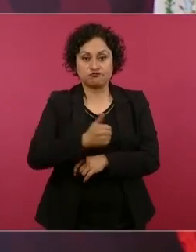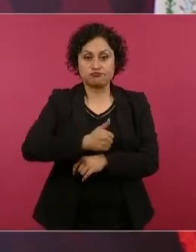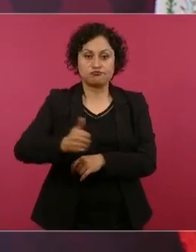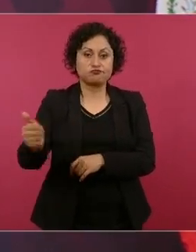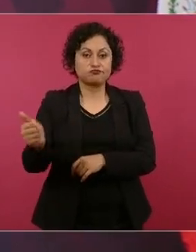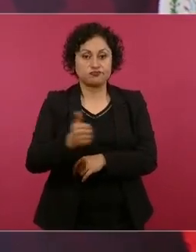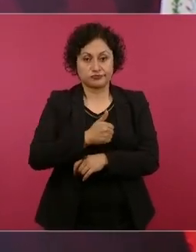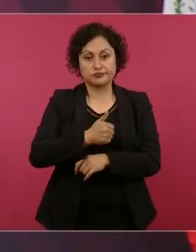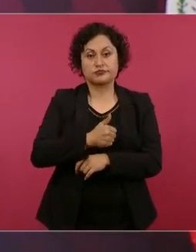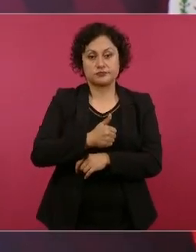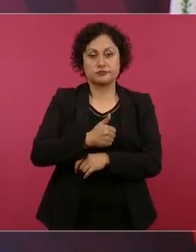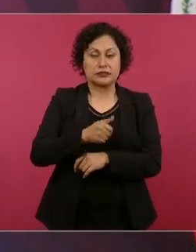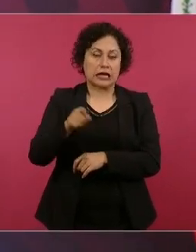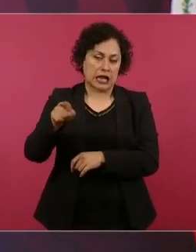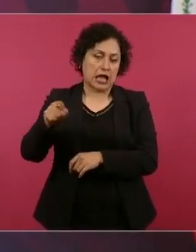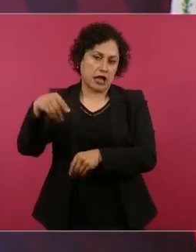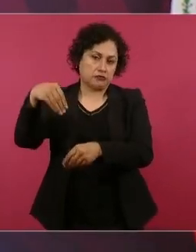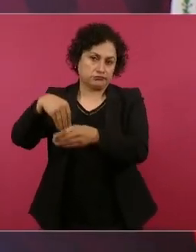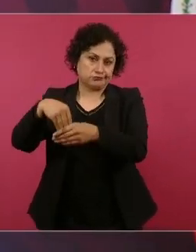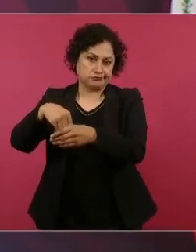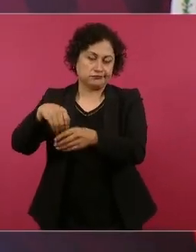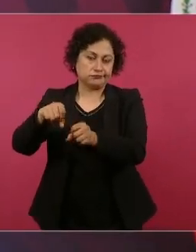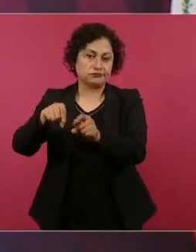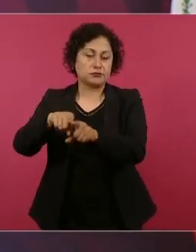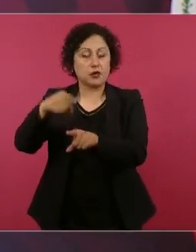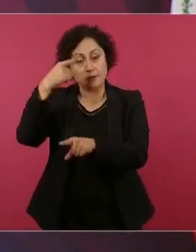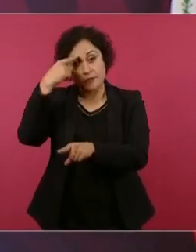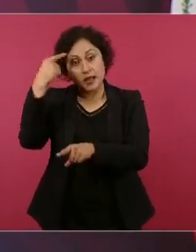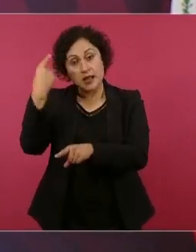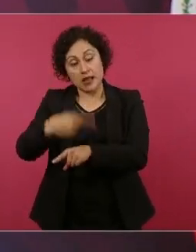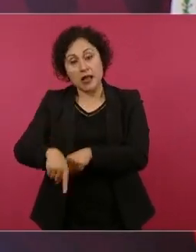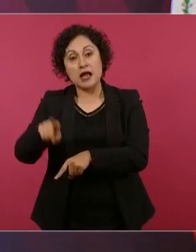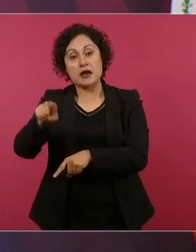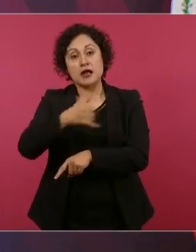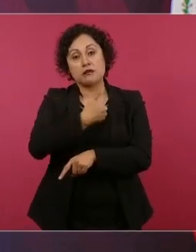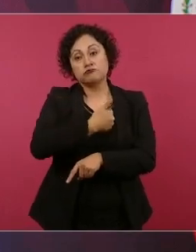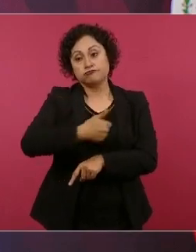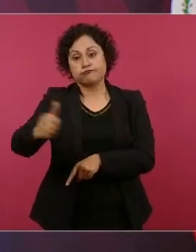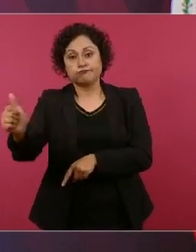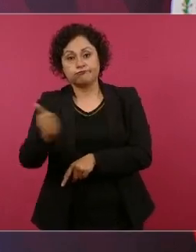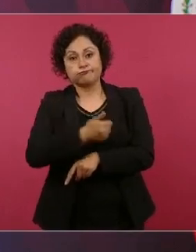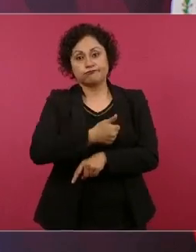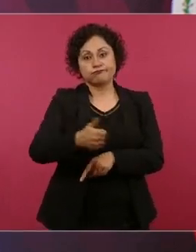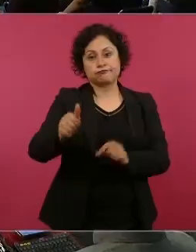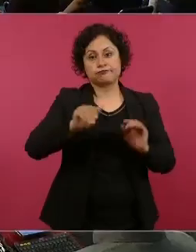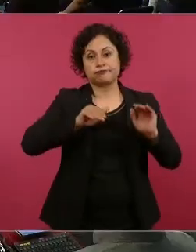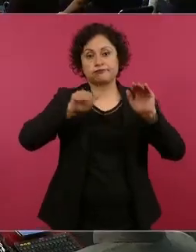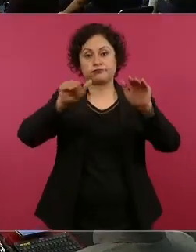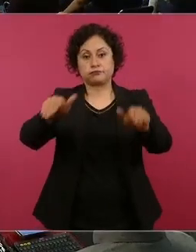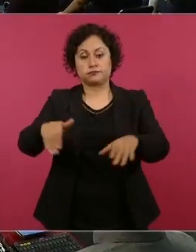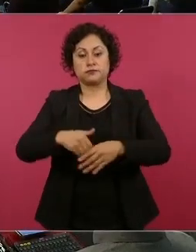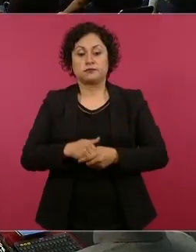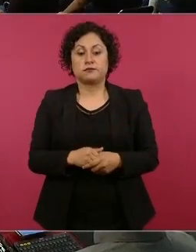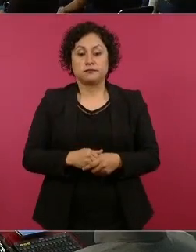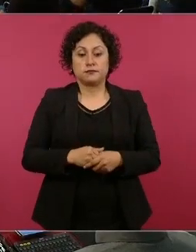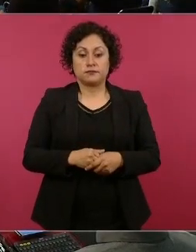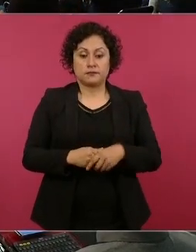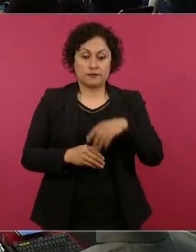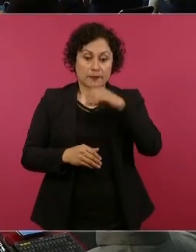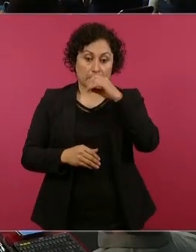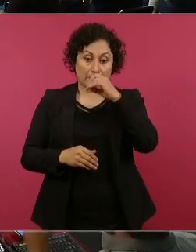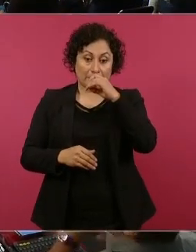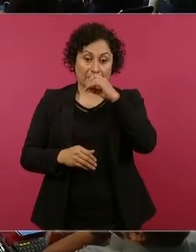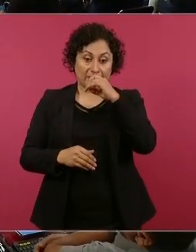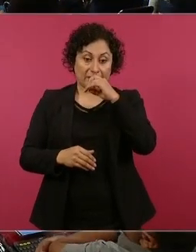para el aeropuerto. Y ahí vamos, poco a poco. ¿Cuántos ganancias en el trimestre?